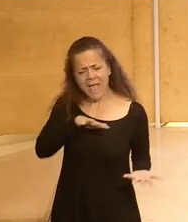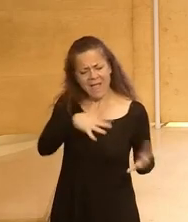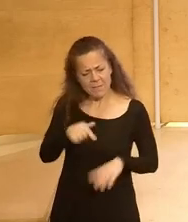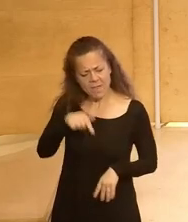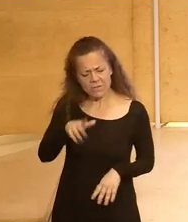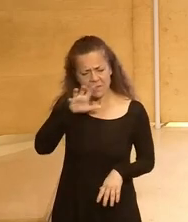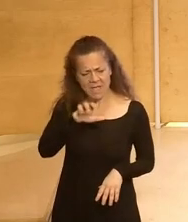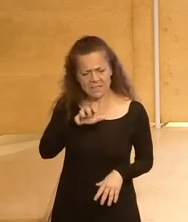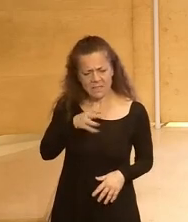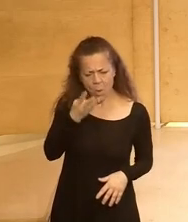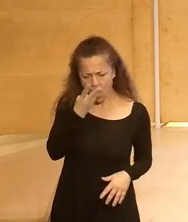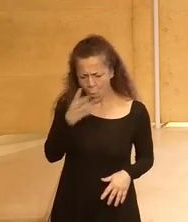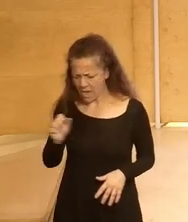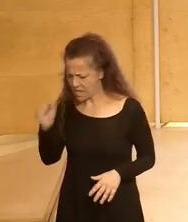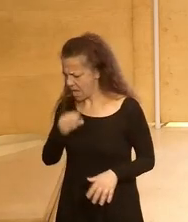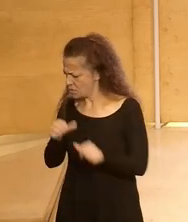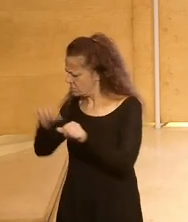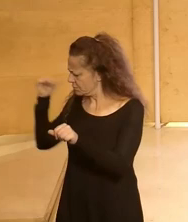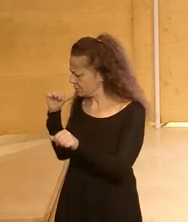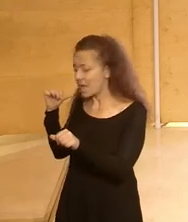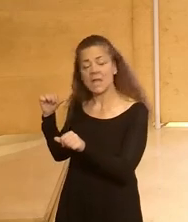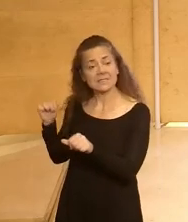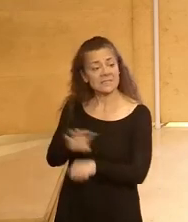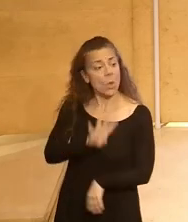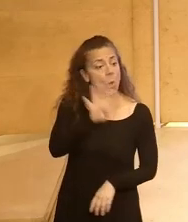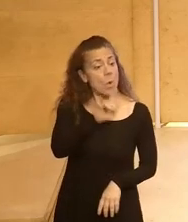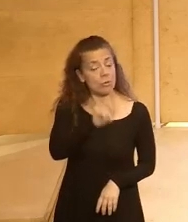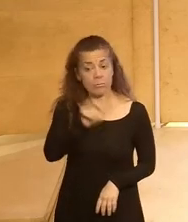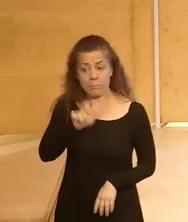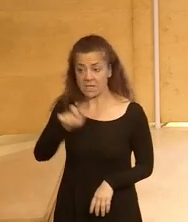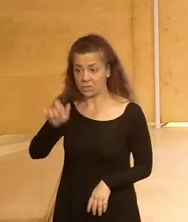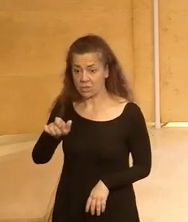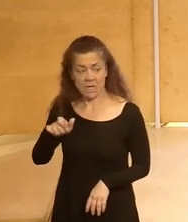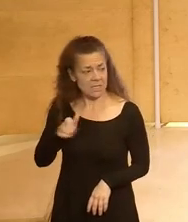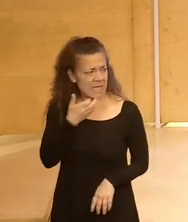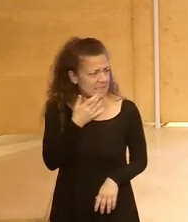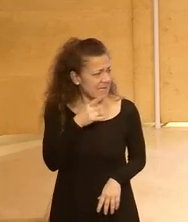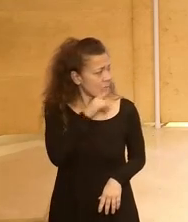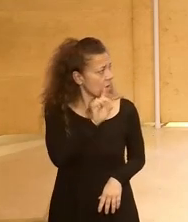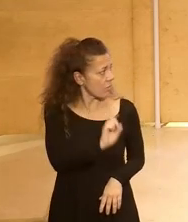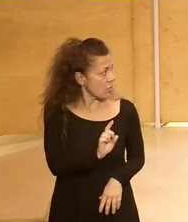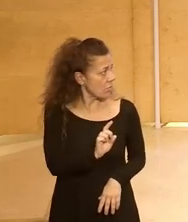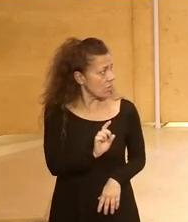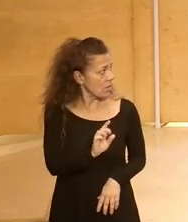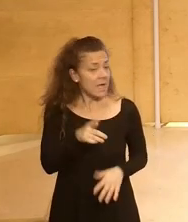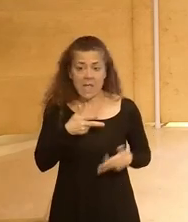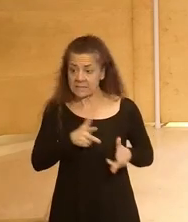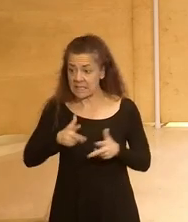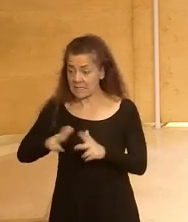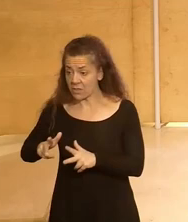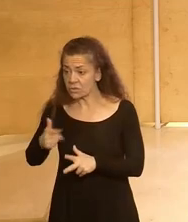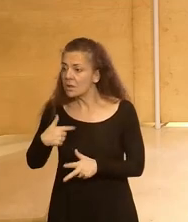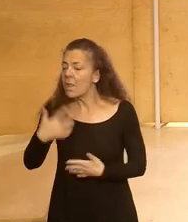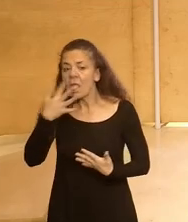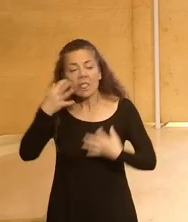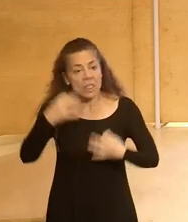país hace 40 años bueno es que cuatro de las personas si no me equivoco que estamos aquí sentados damos